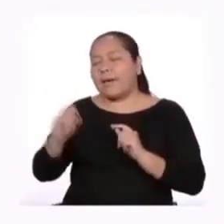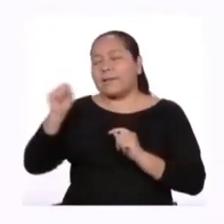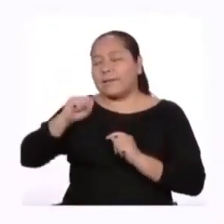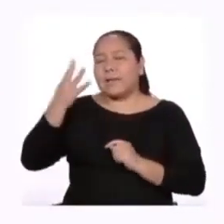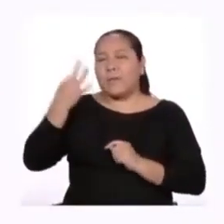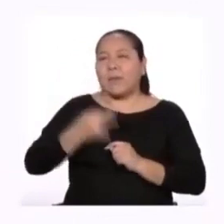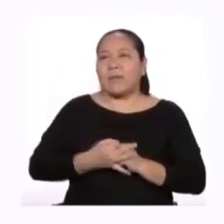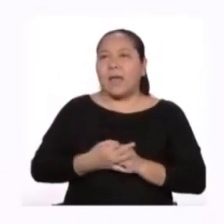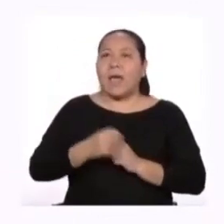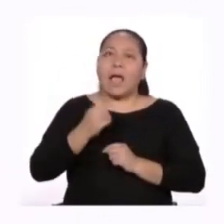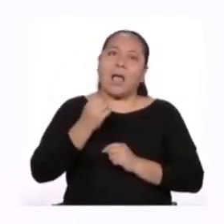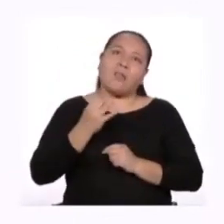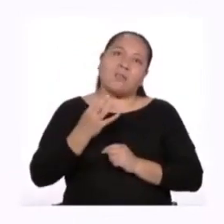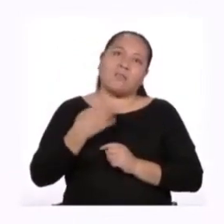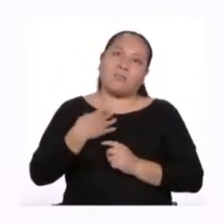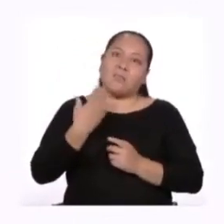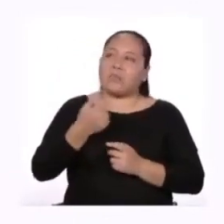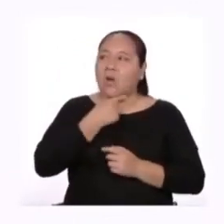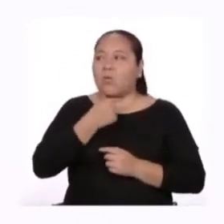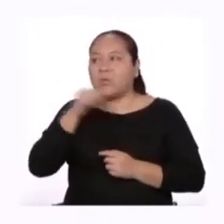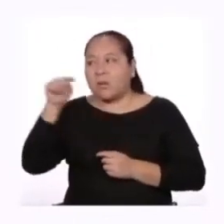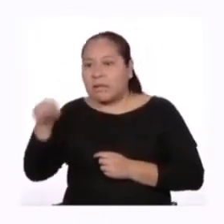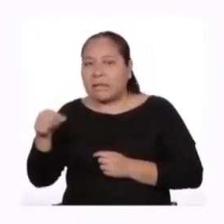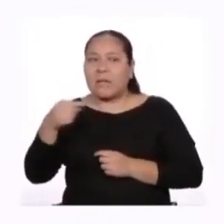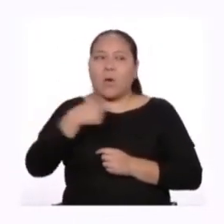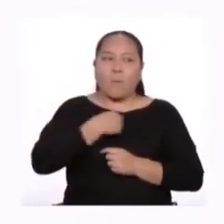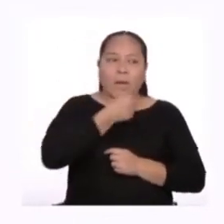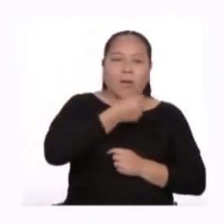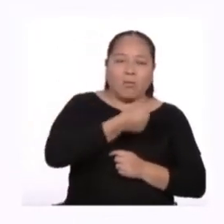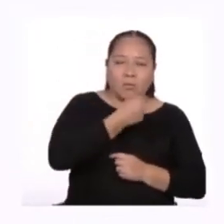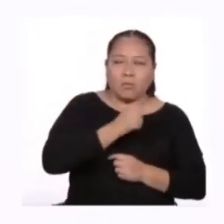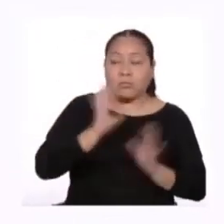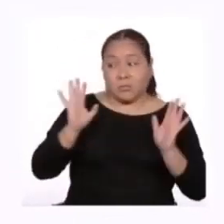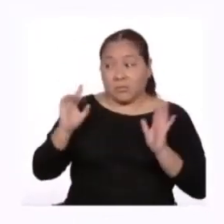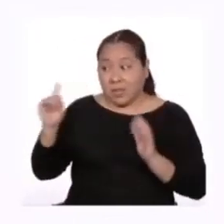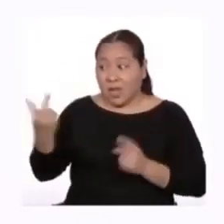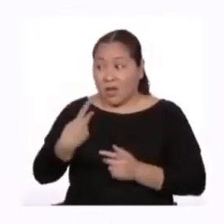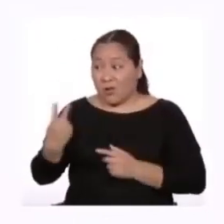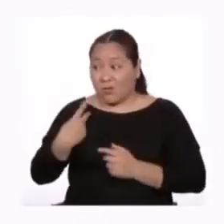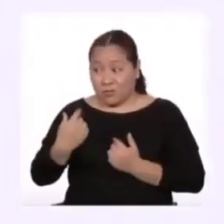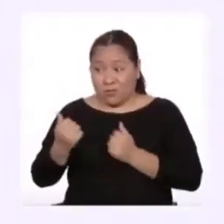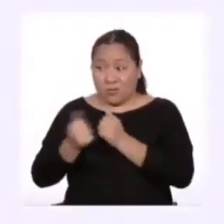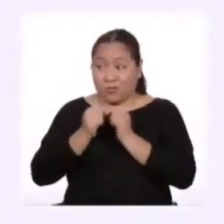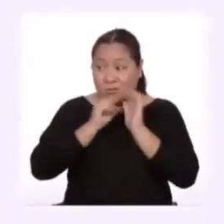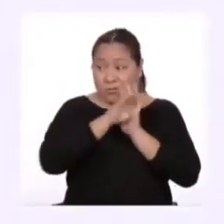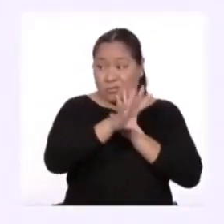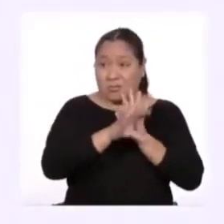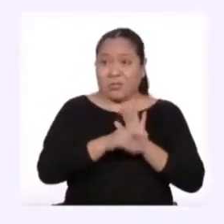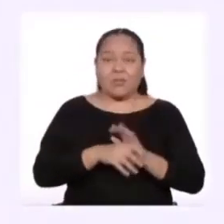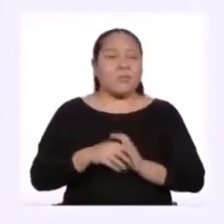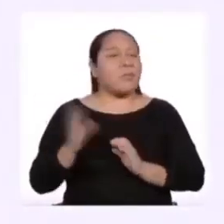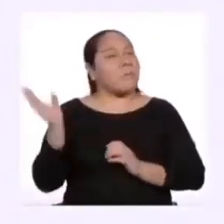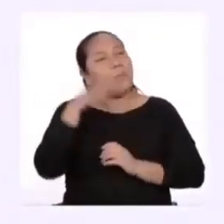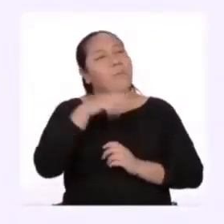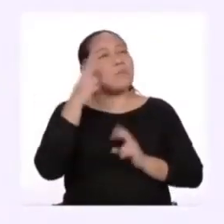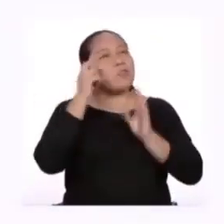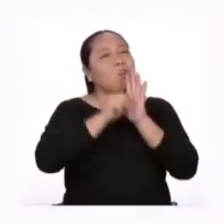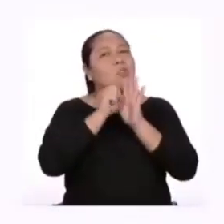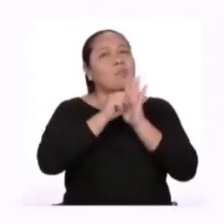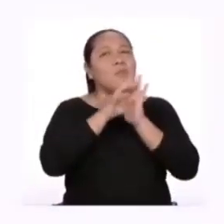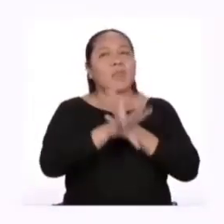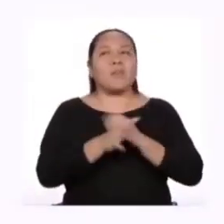Tienes toda la razón. veces no sé a quién prefieren más. ¿A ti o a mí como conductor? ¿Qué te parece si mandamos el video juntos? ¡Vamos con el video!